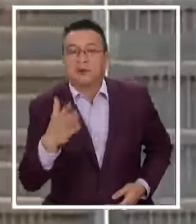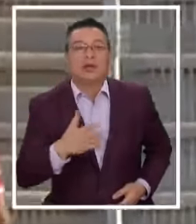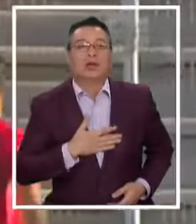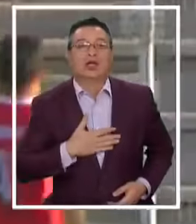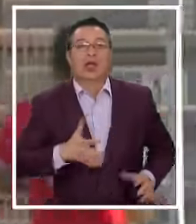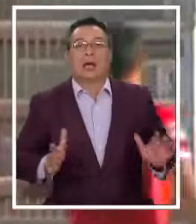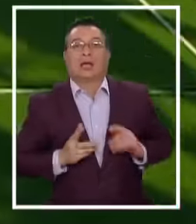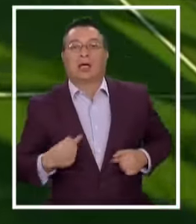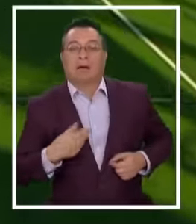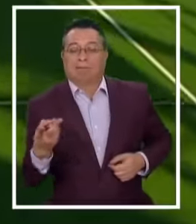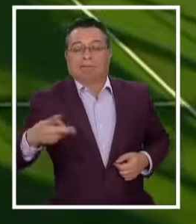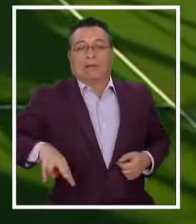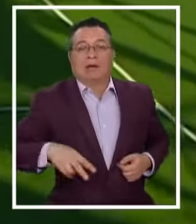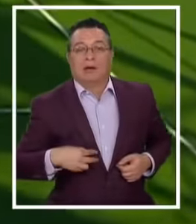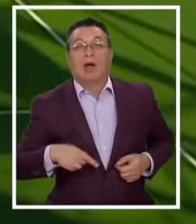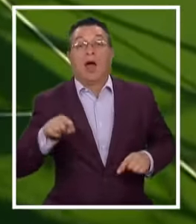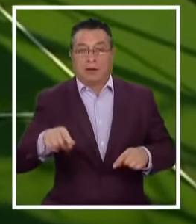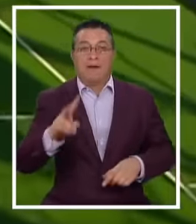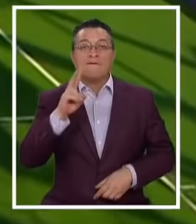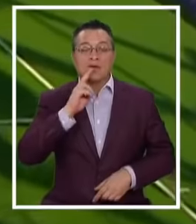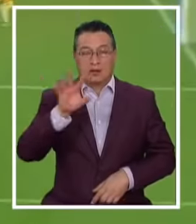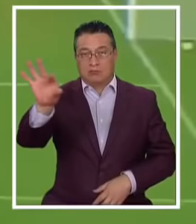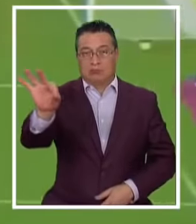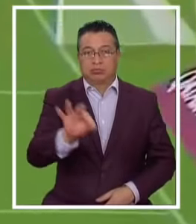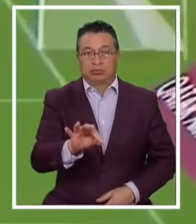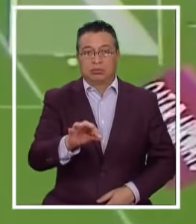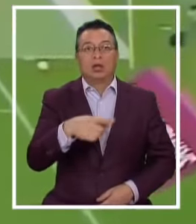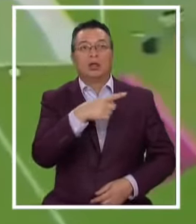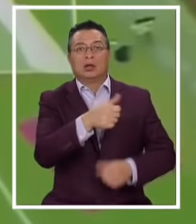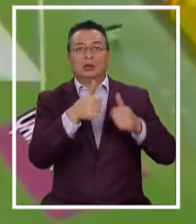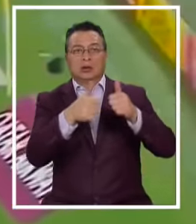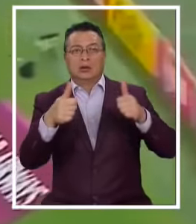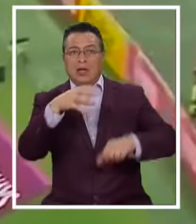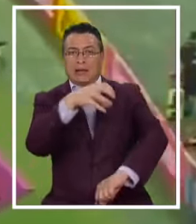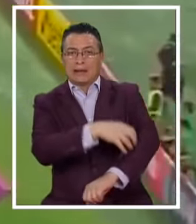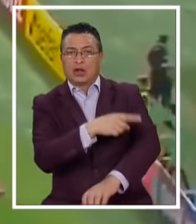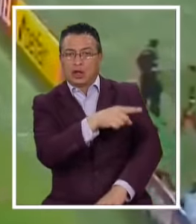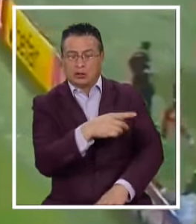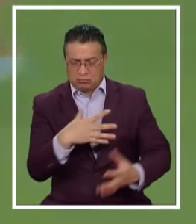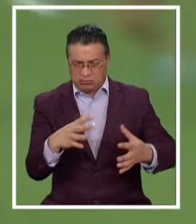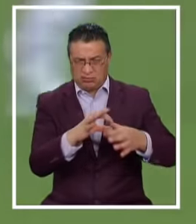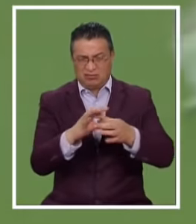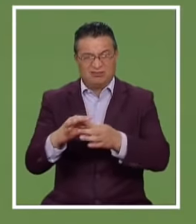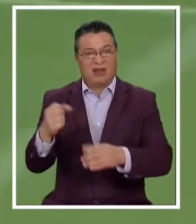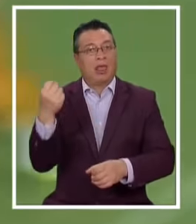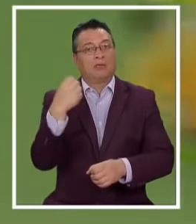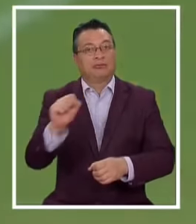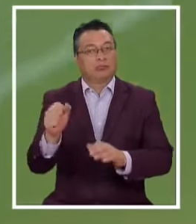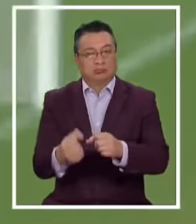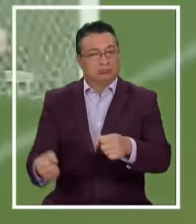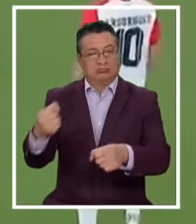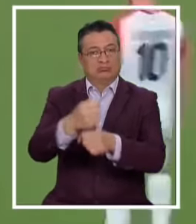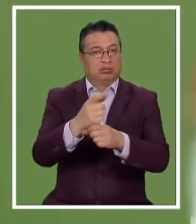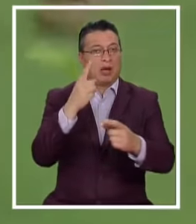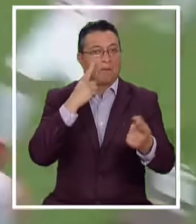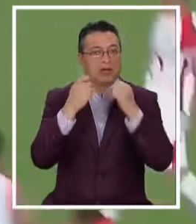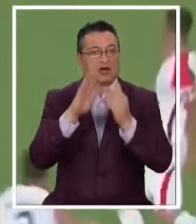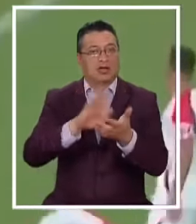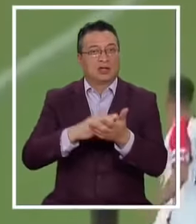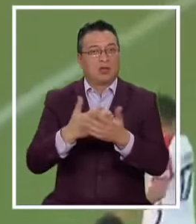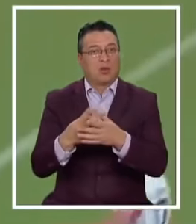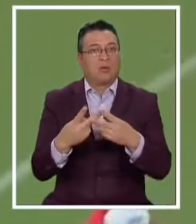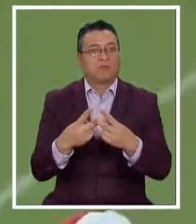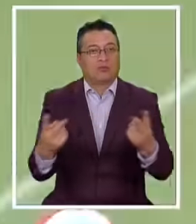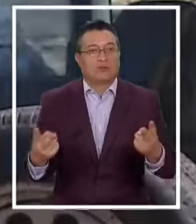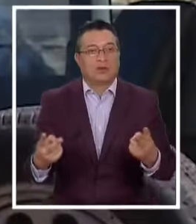Este viernes Será formalizado Las autoridades Las regionales Han condenado Este hecho Que es Delito De usurpación Y de peligro A la salud Pública